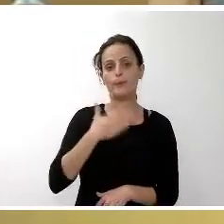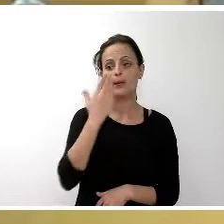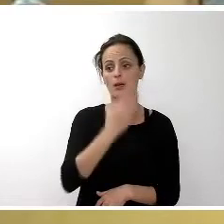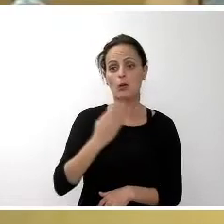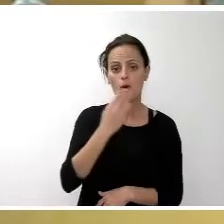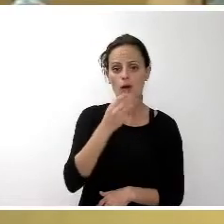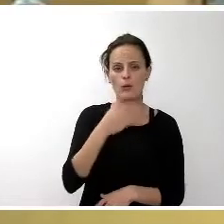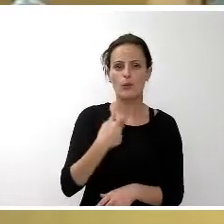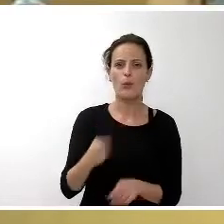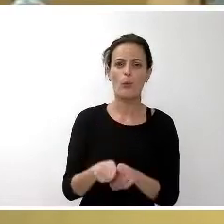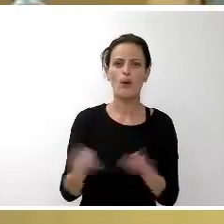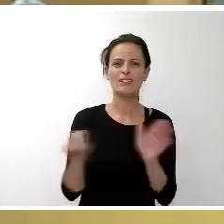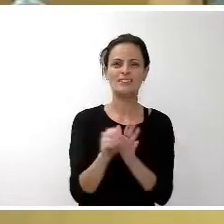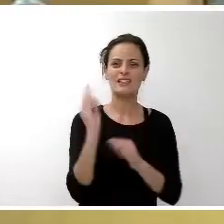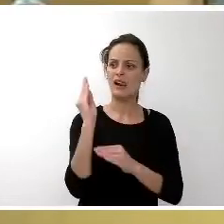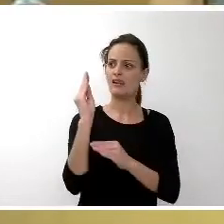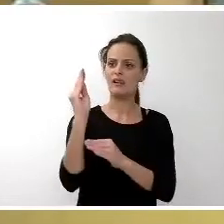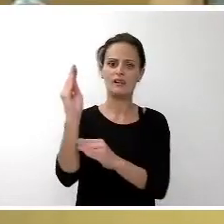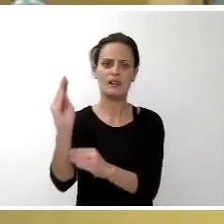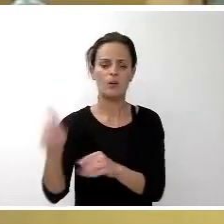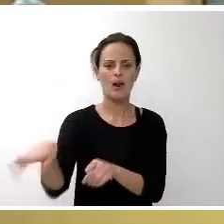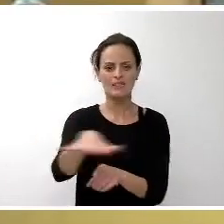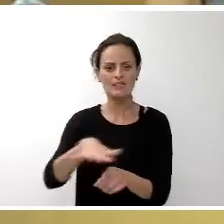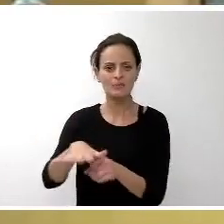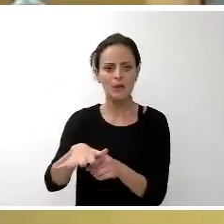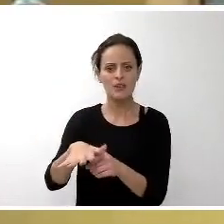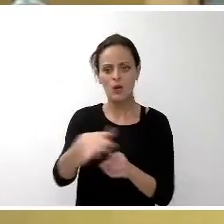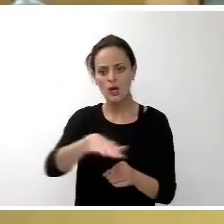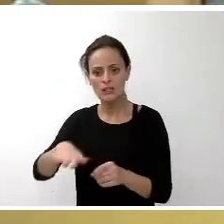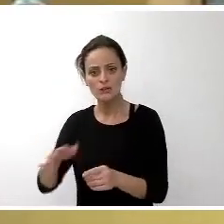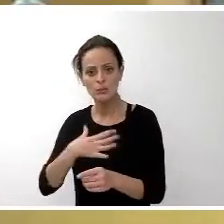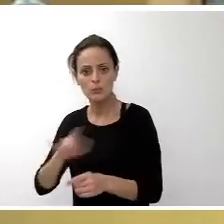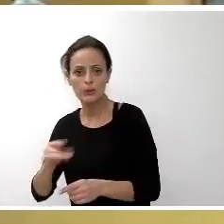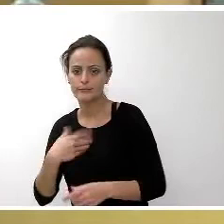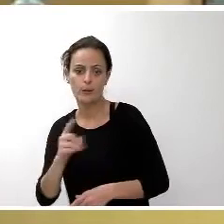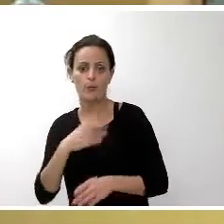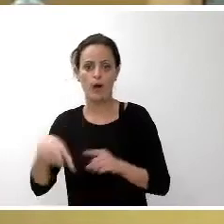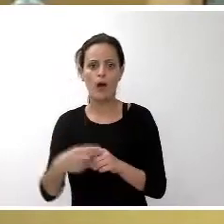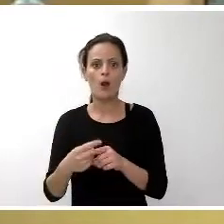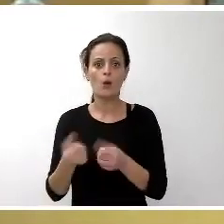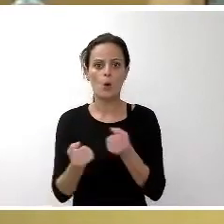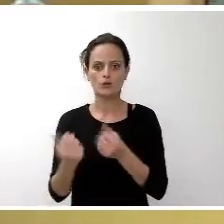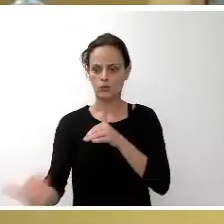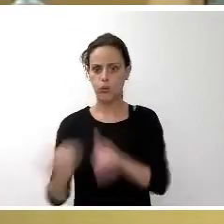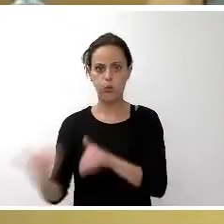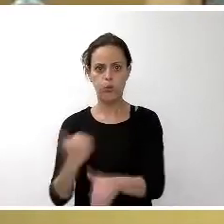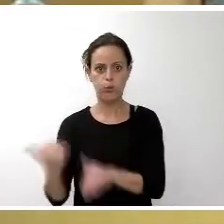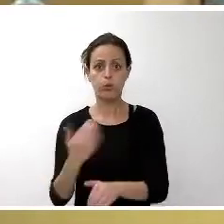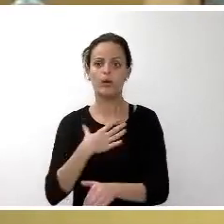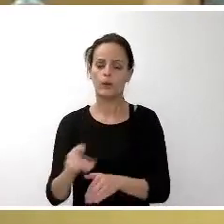señalización adecuada de espacio transitado por niños y los coches van muy deprisa, pudiendo producir accidentes.